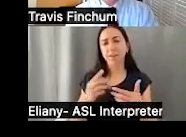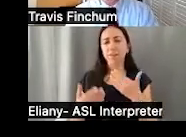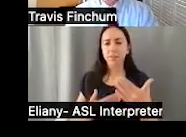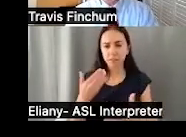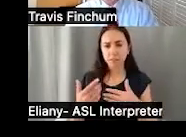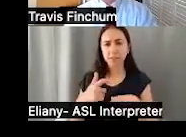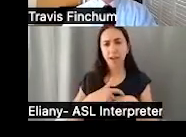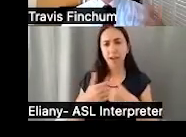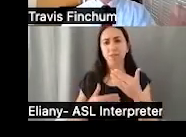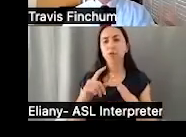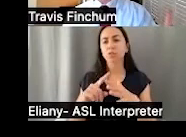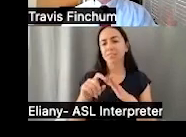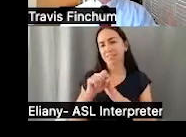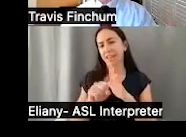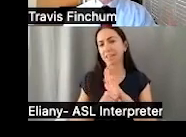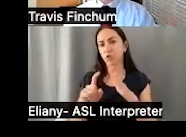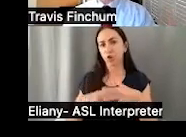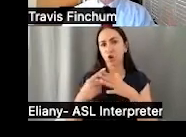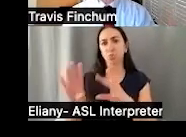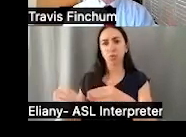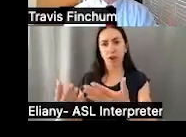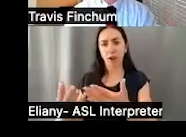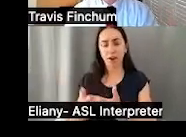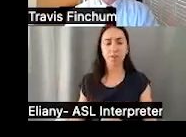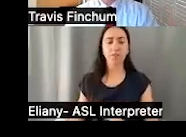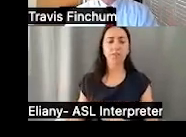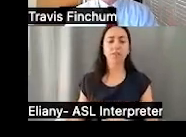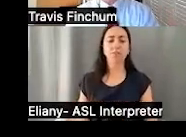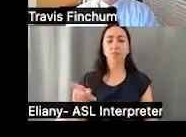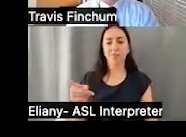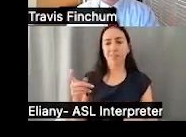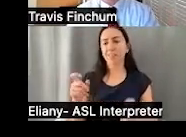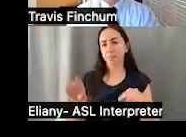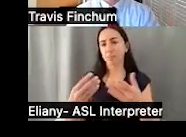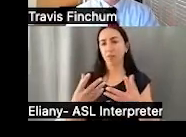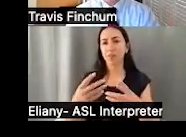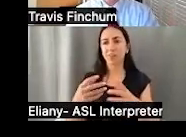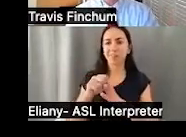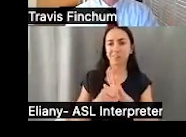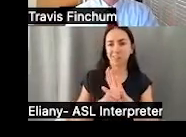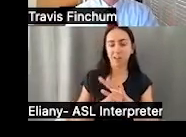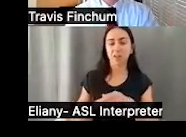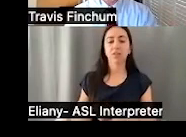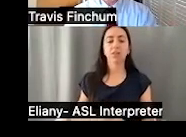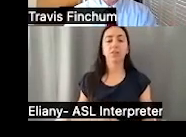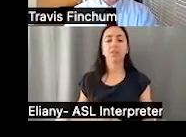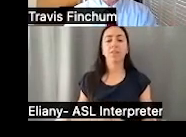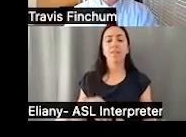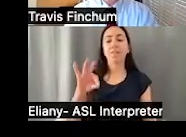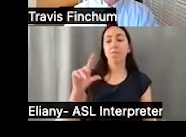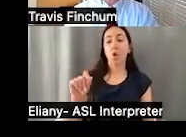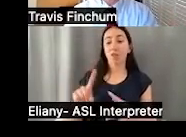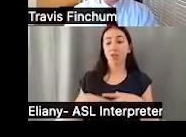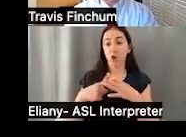2014 y se llevó bastante tiempo para empezar con el Estado porque están administrados a nivel estatal. Y el de Florida comenzó